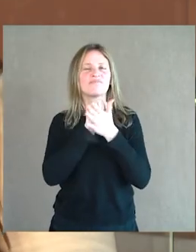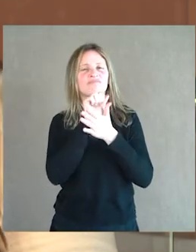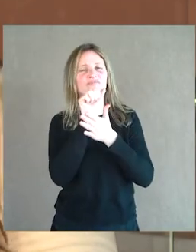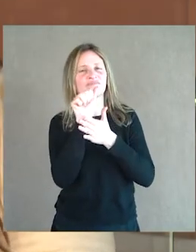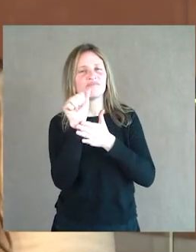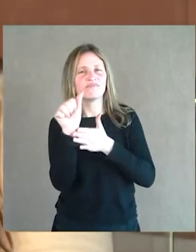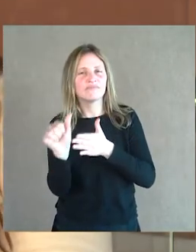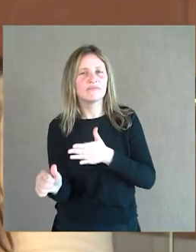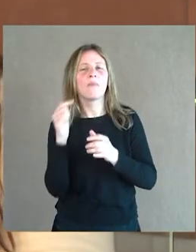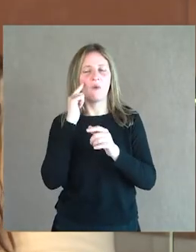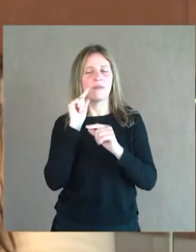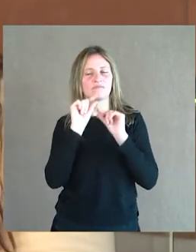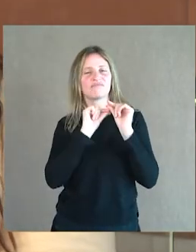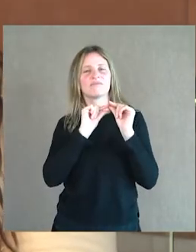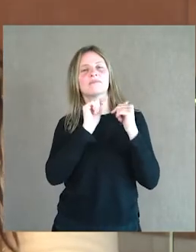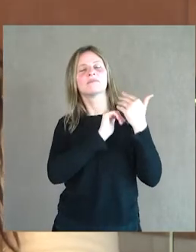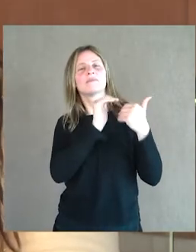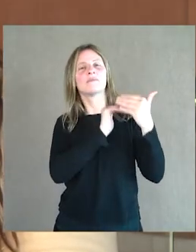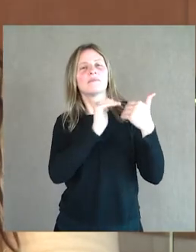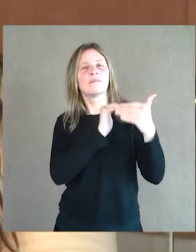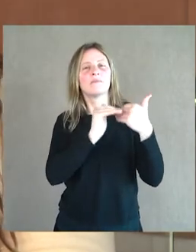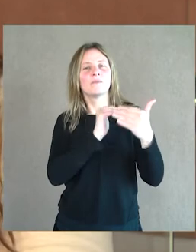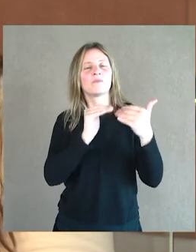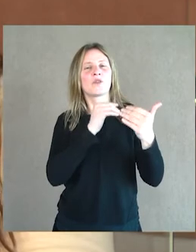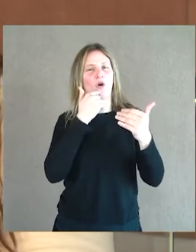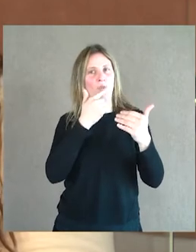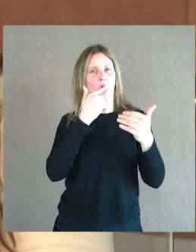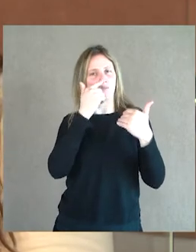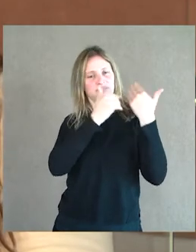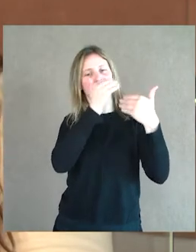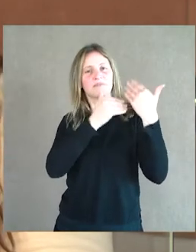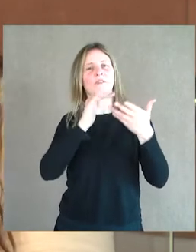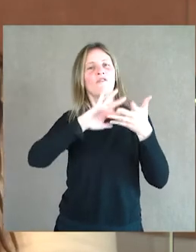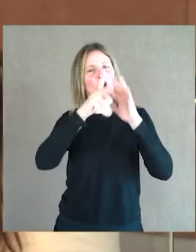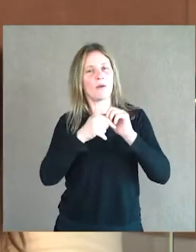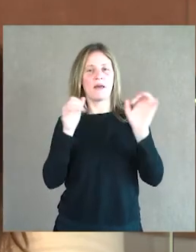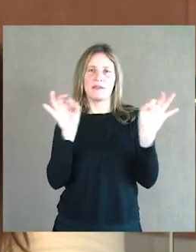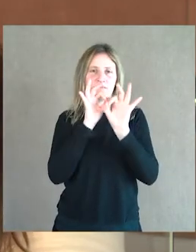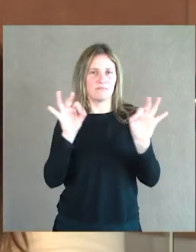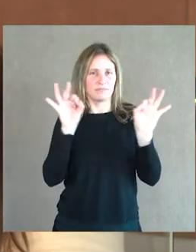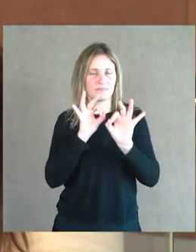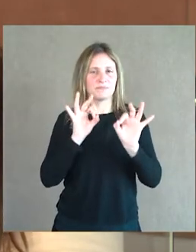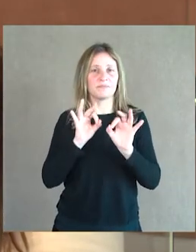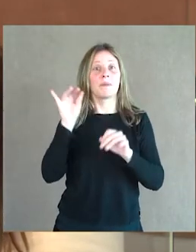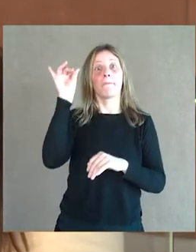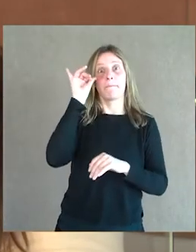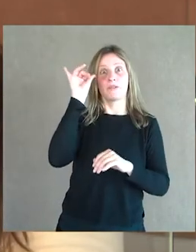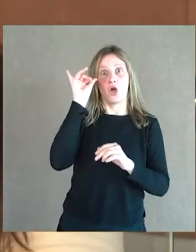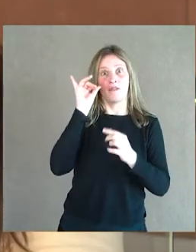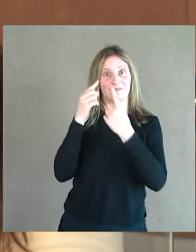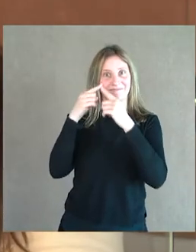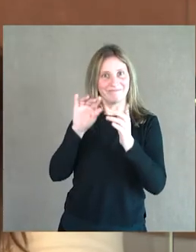ir viendo la evolución que hubo en su carrera, en su forma de componer. Beethoven, por su parte,